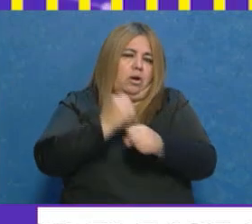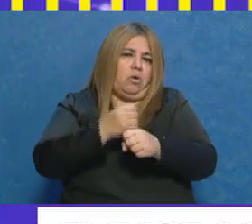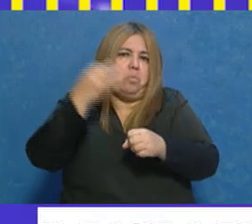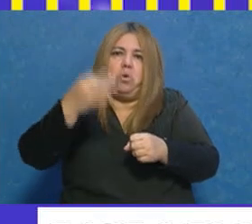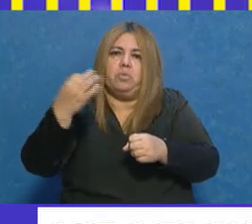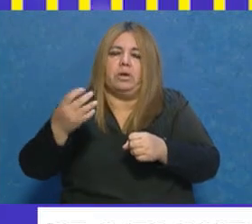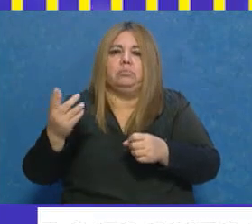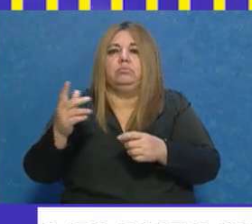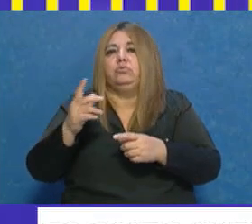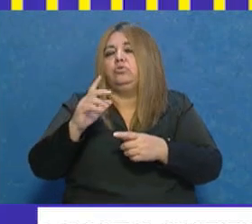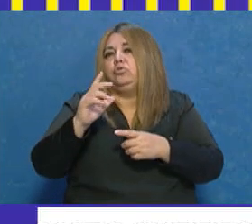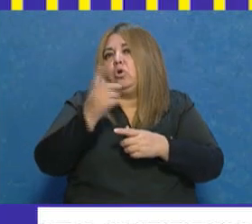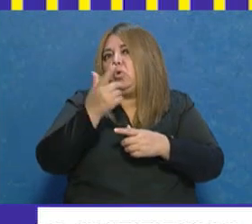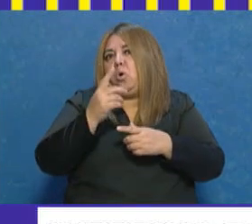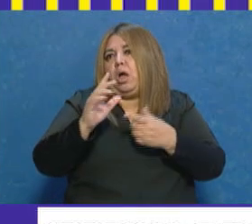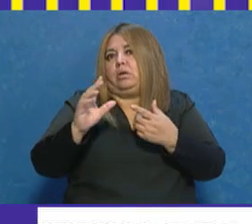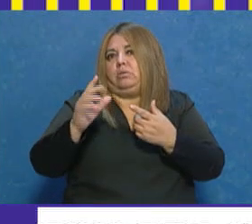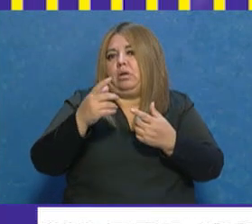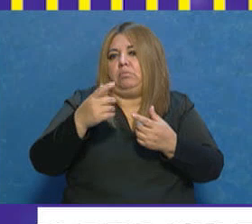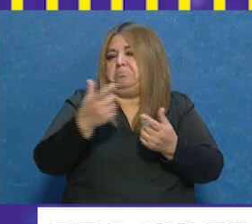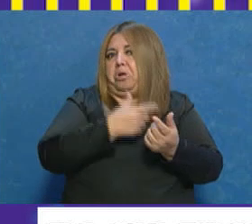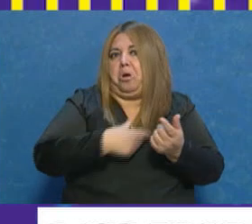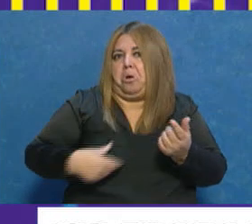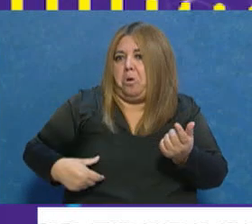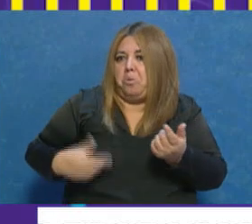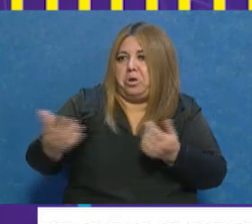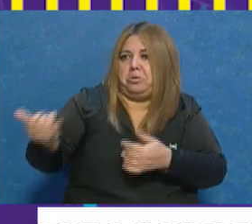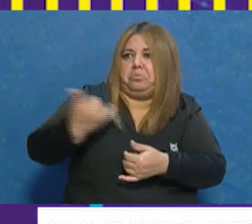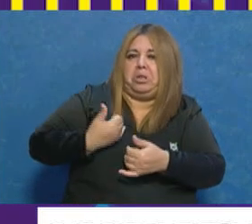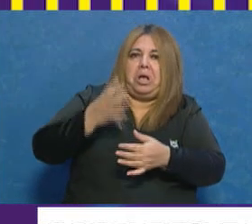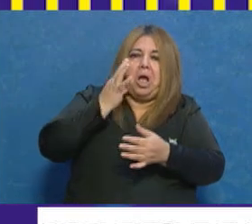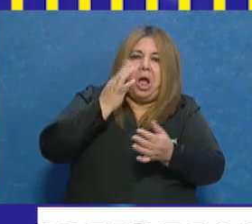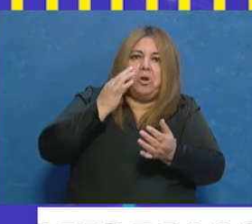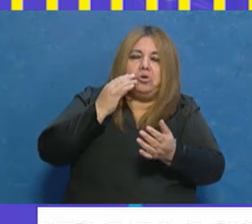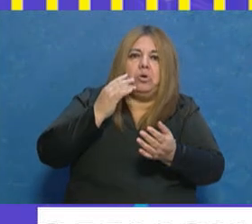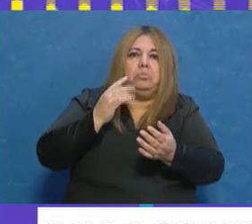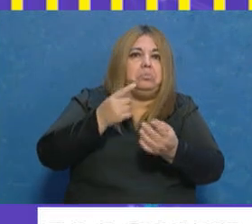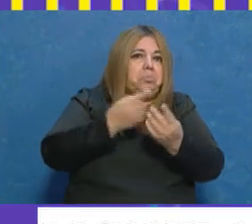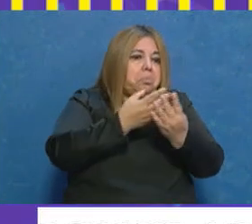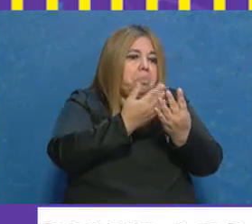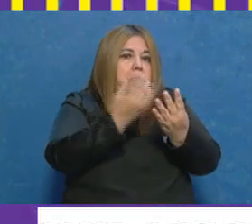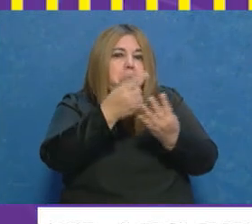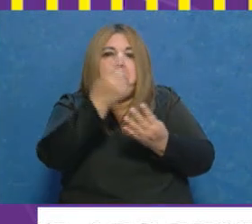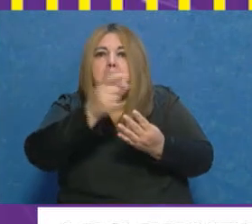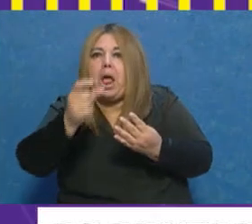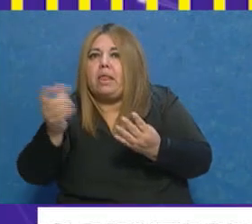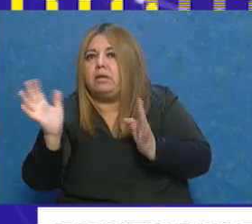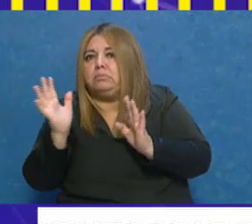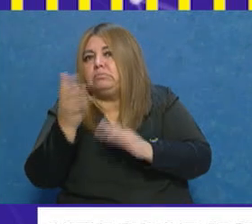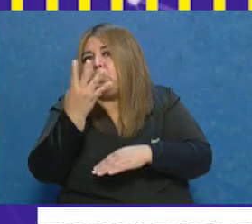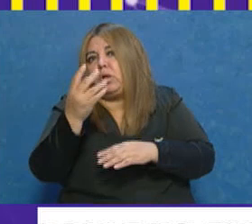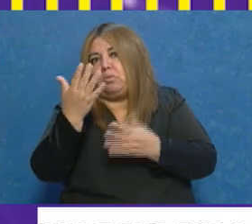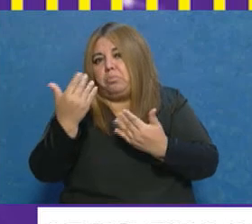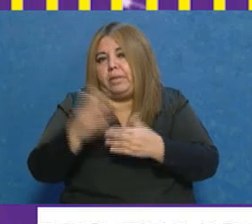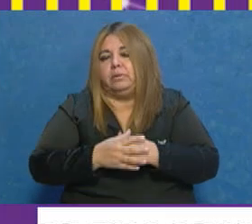ninguna comunicación de parte del Poder Ejecutivo, es decir, son solamente posibilidades, pero creo que lo bueno y lo positivo de esto, más allá